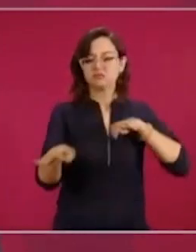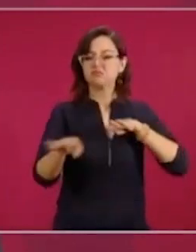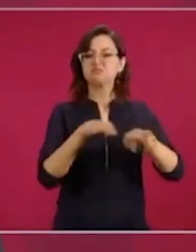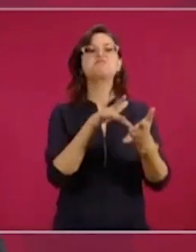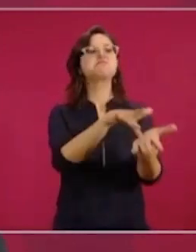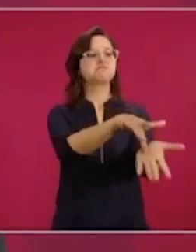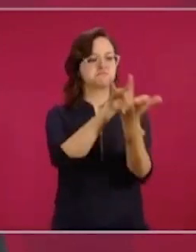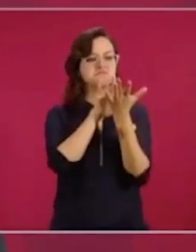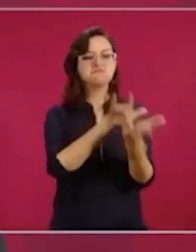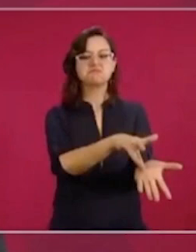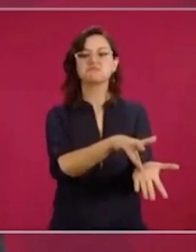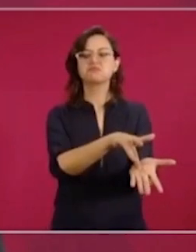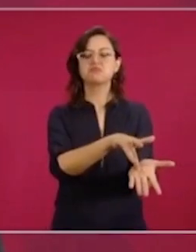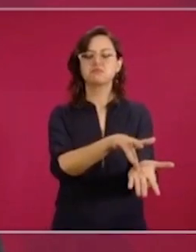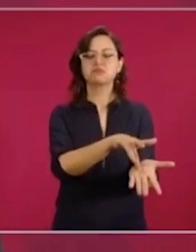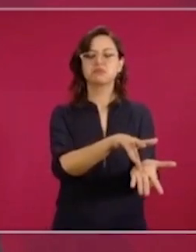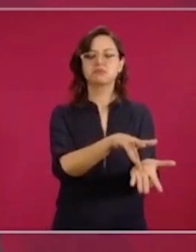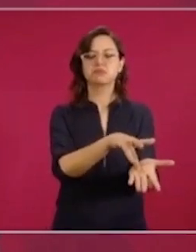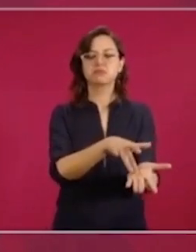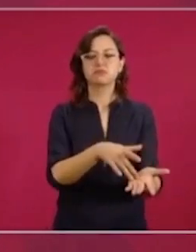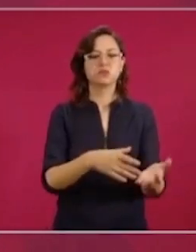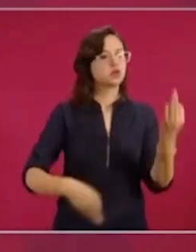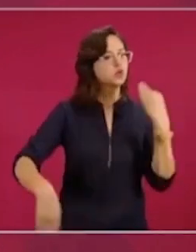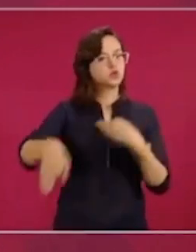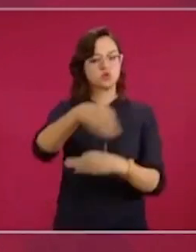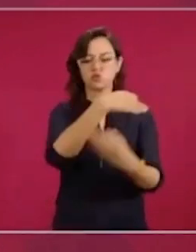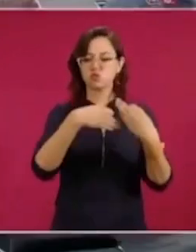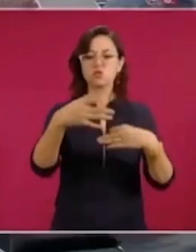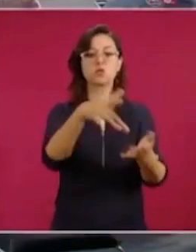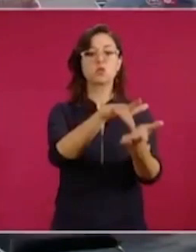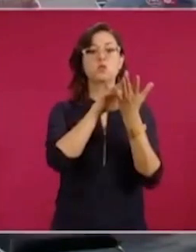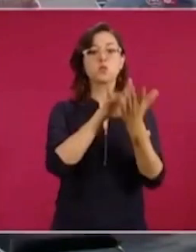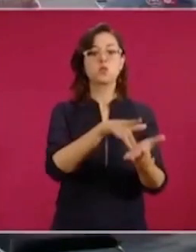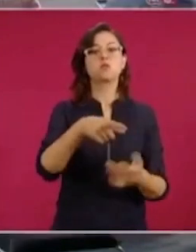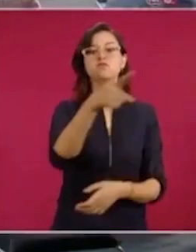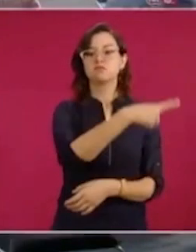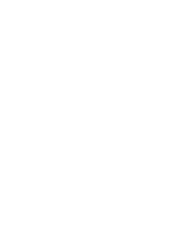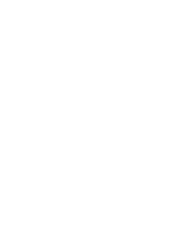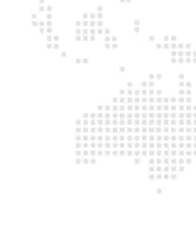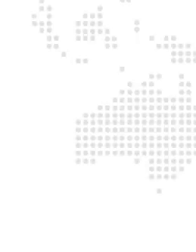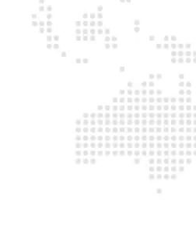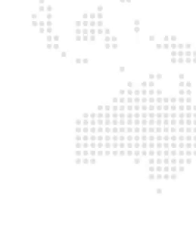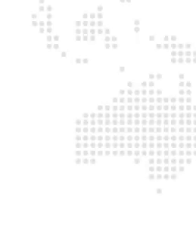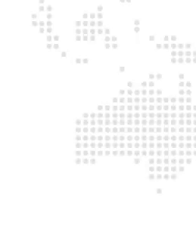a todos, son nuestros héroes.